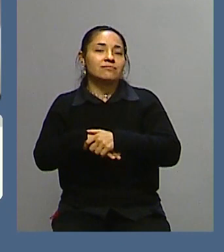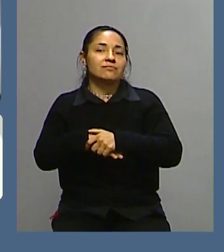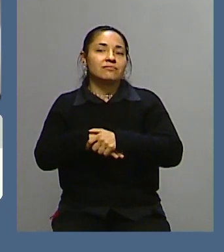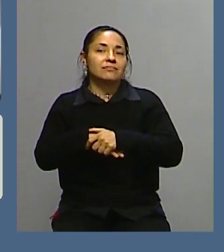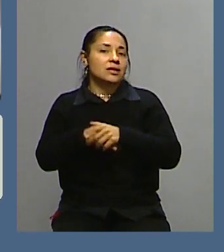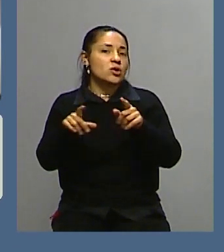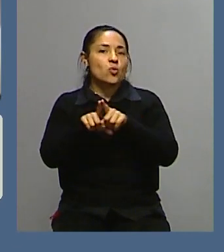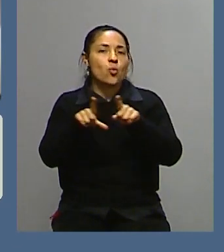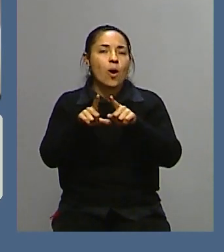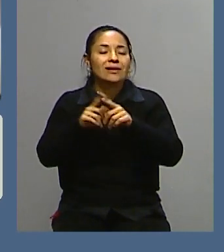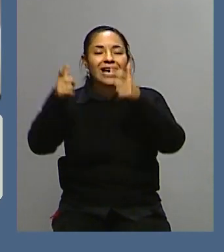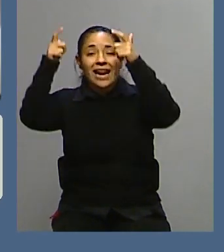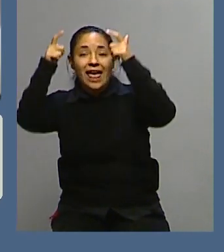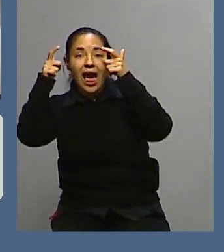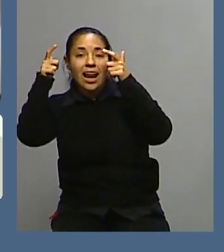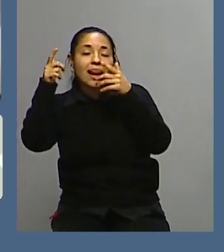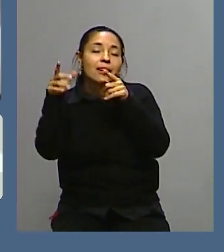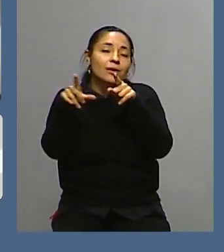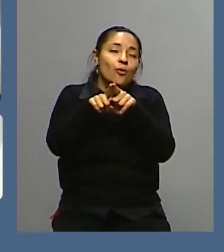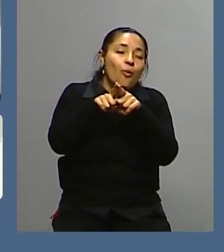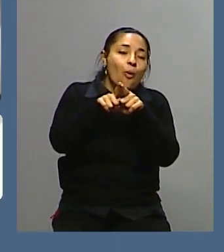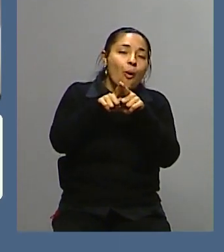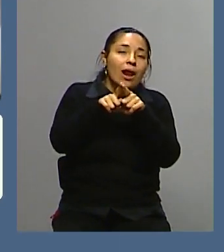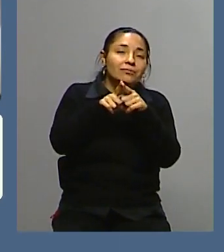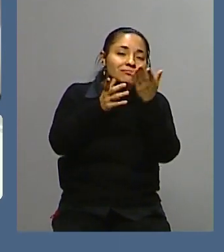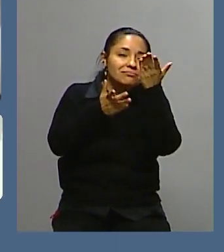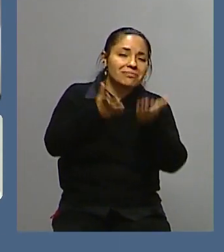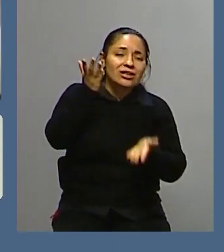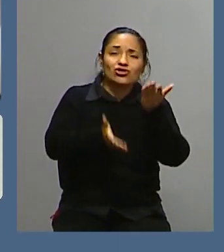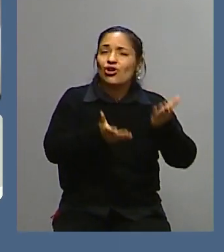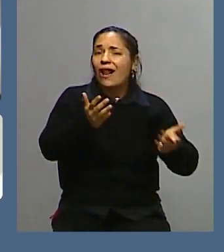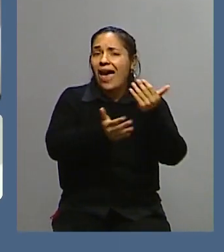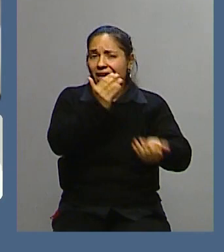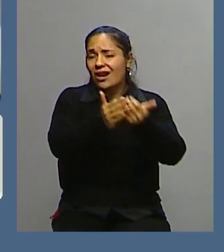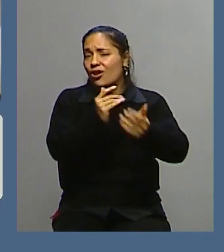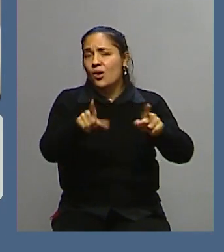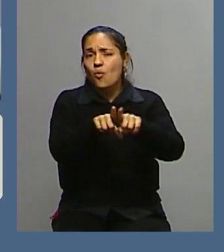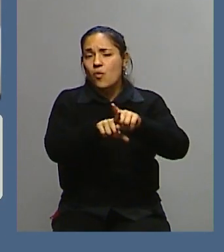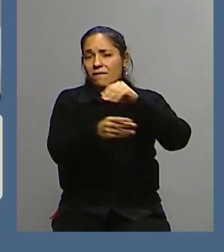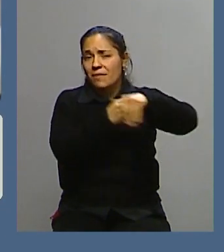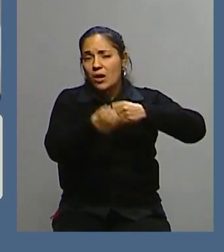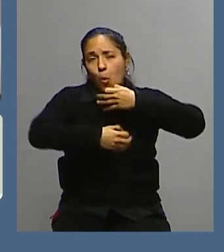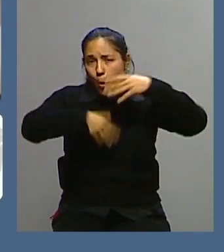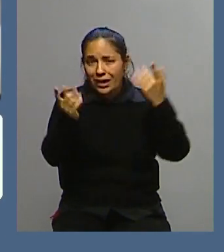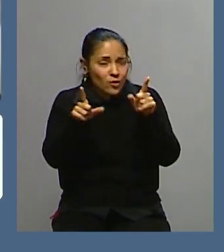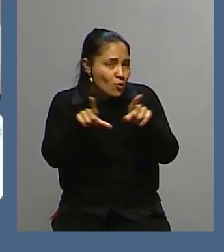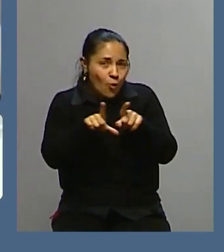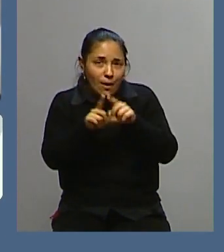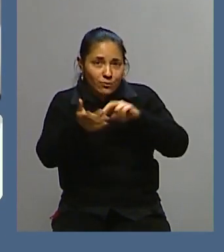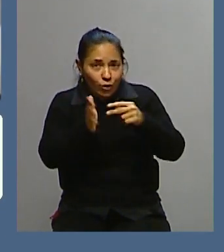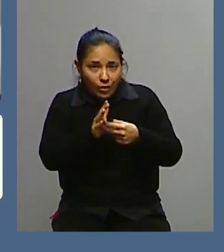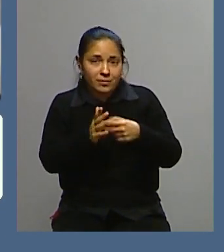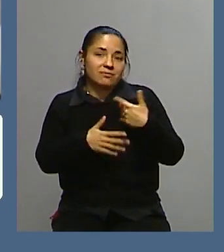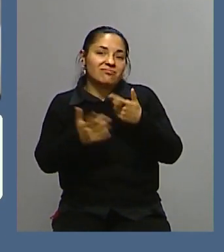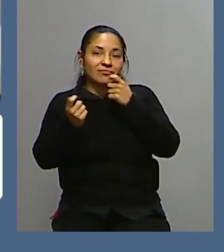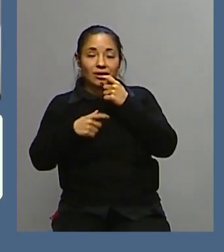volvamos a lo mismo, como el costado humano, que tiene errores, aciertos y errores como cualquier familia, y que bueno, tal vez siendo monarcas,